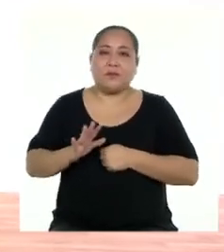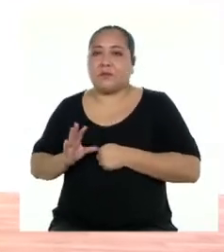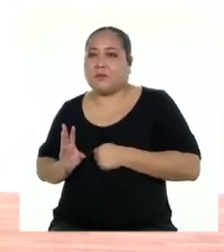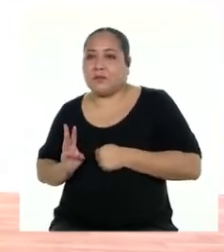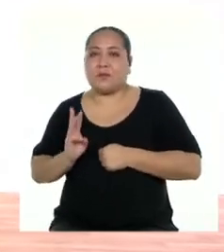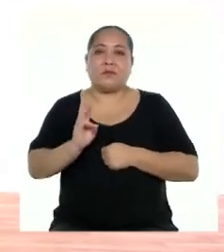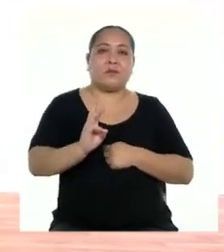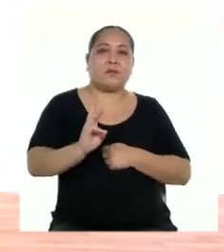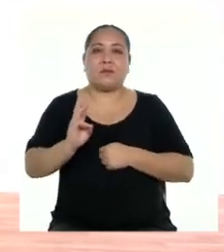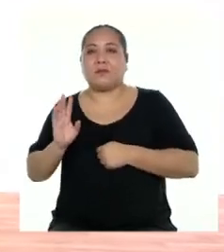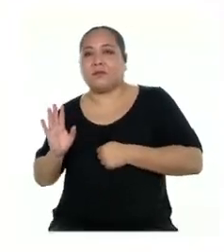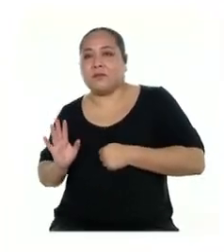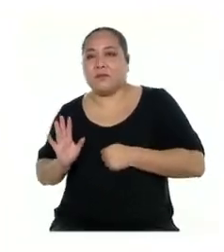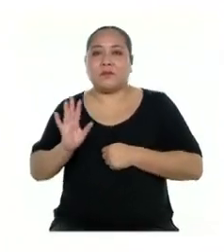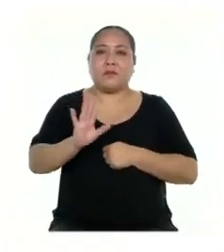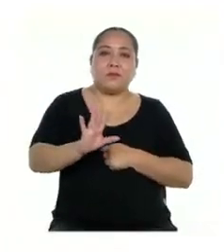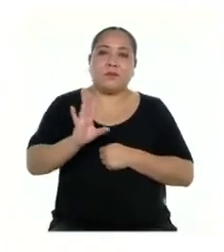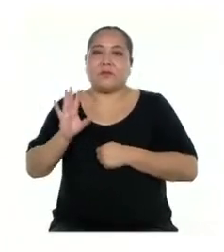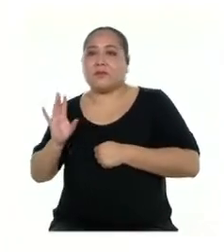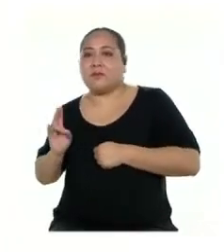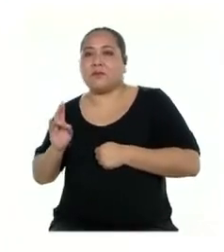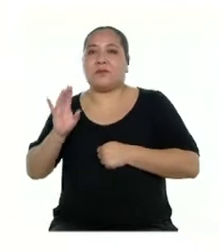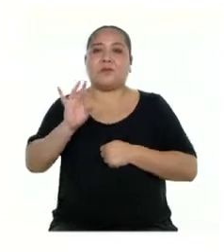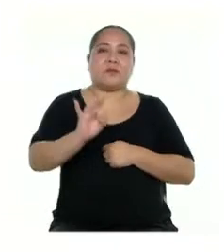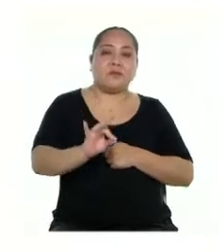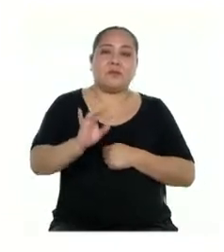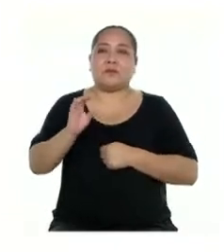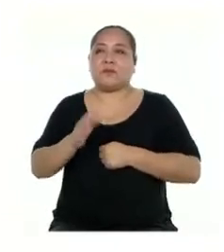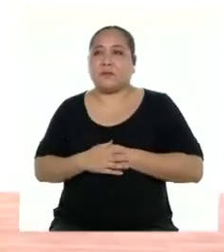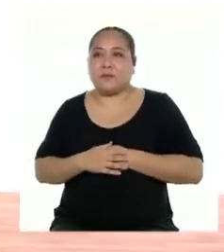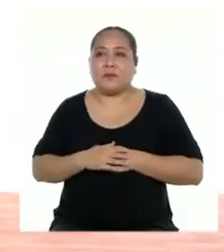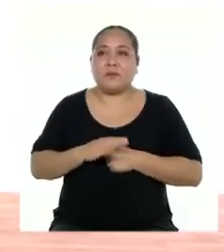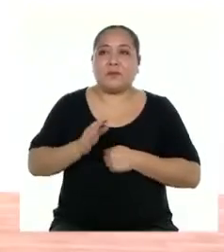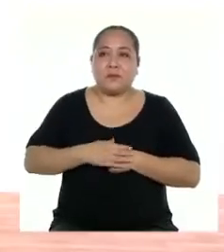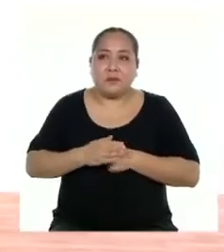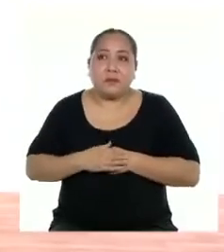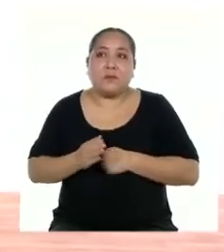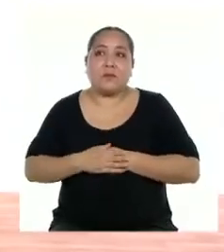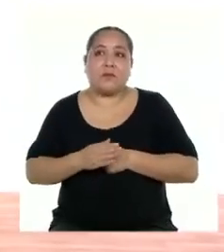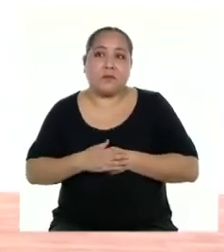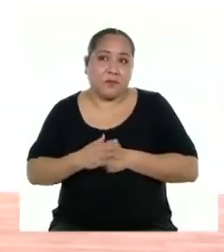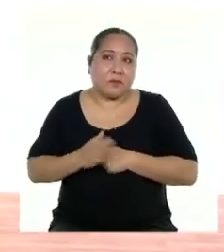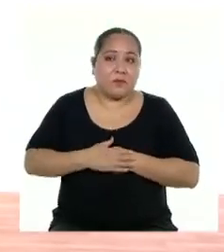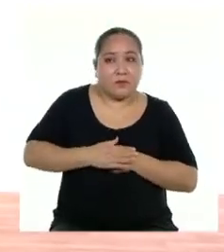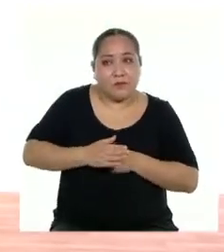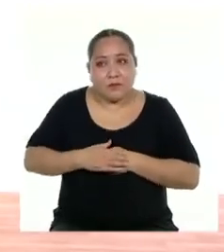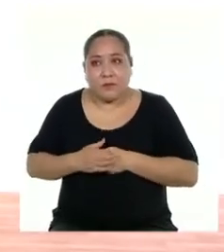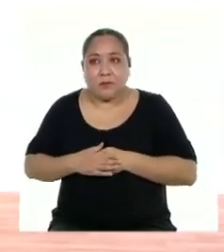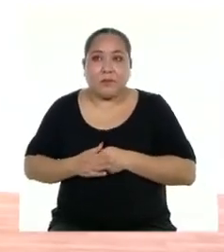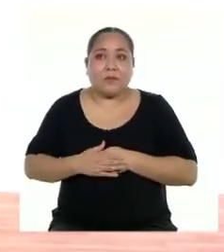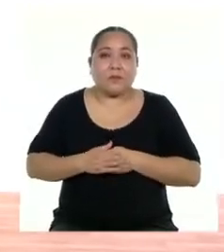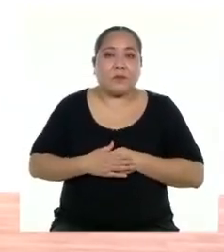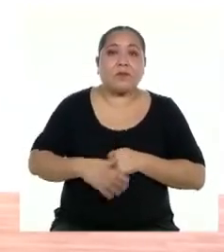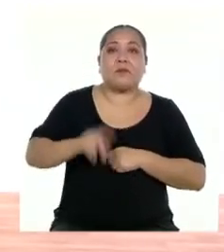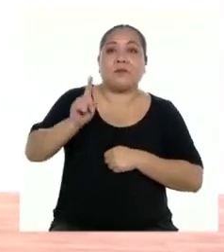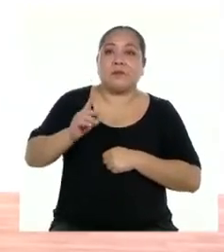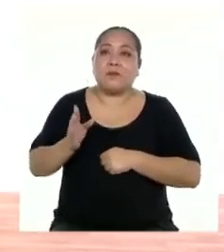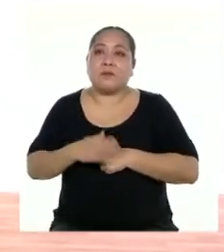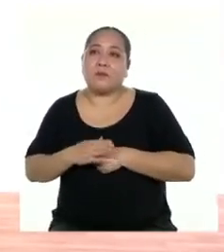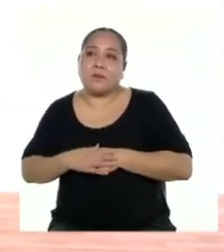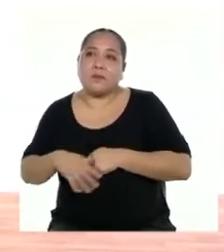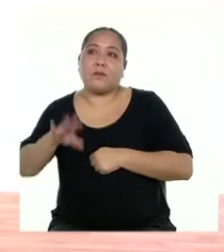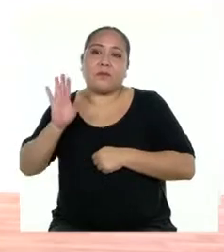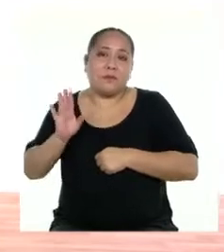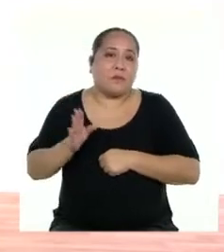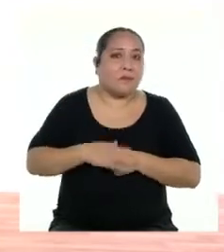Cinco, seis. Cinco, seis, siete, va. Pa. Hey. Boom, ha, boom,